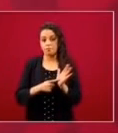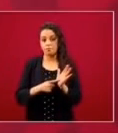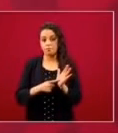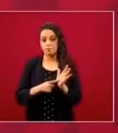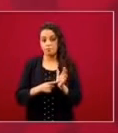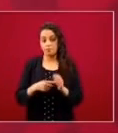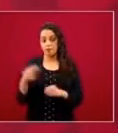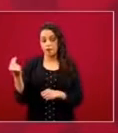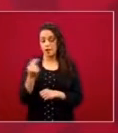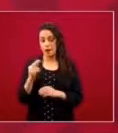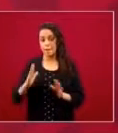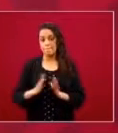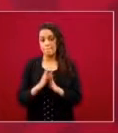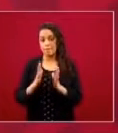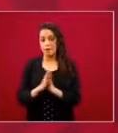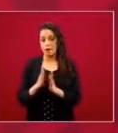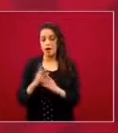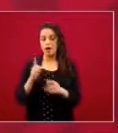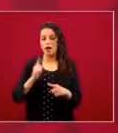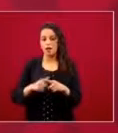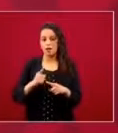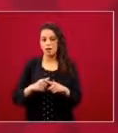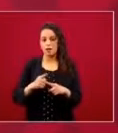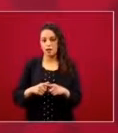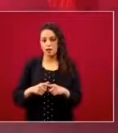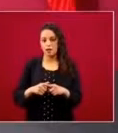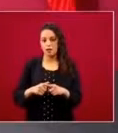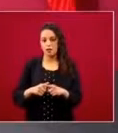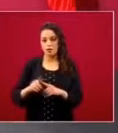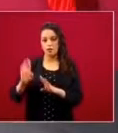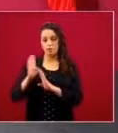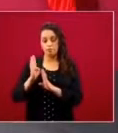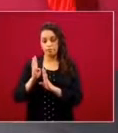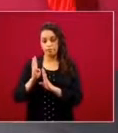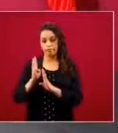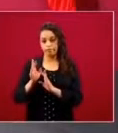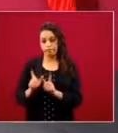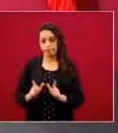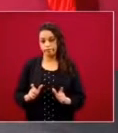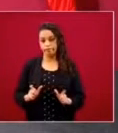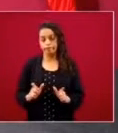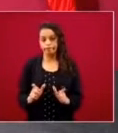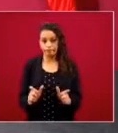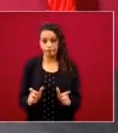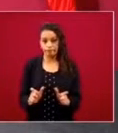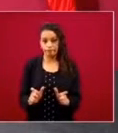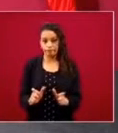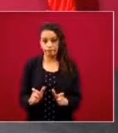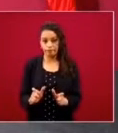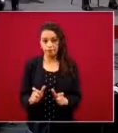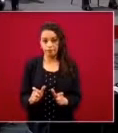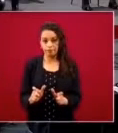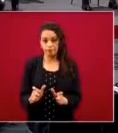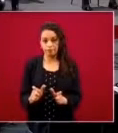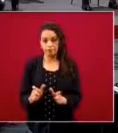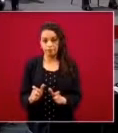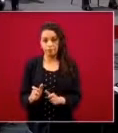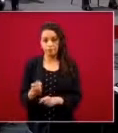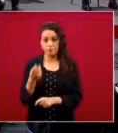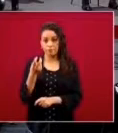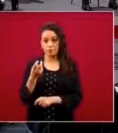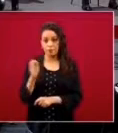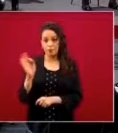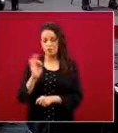Fuerzas Armadas en tareas de seguridad pública, se desata el cuestionamiento.